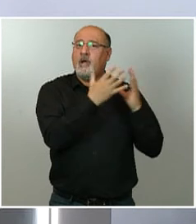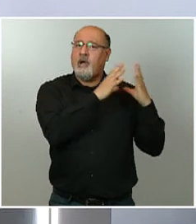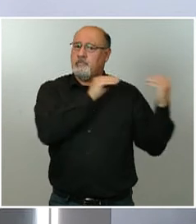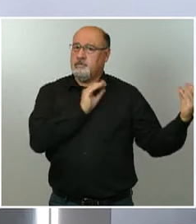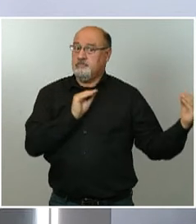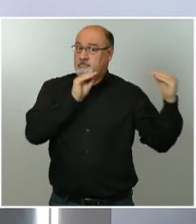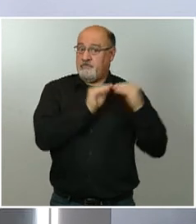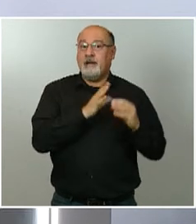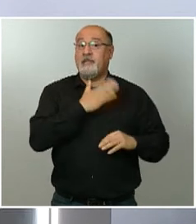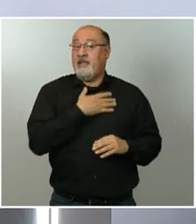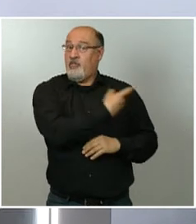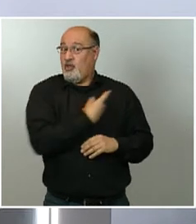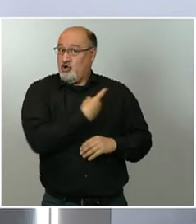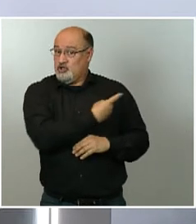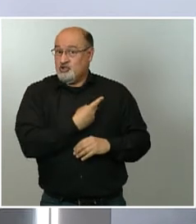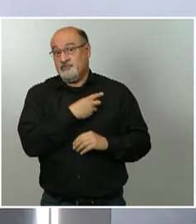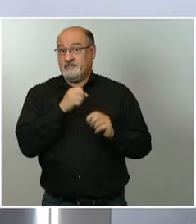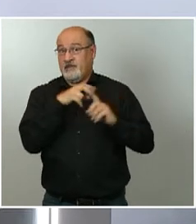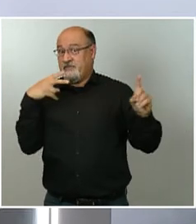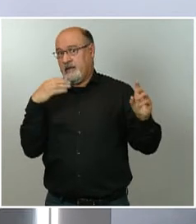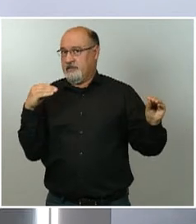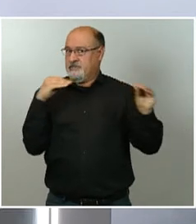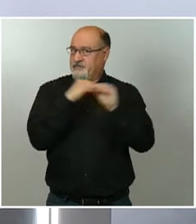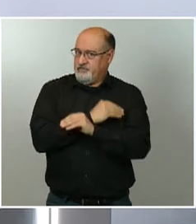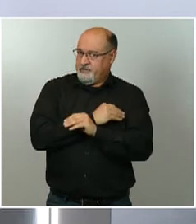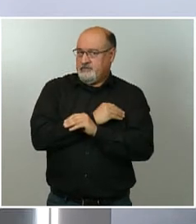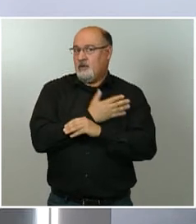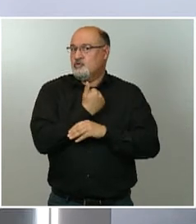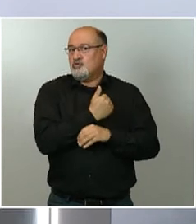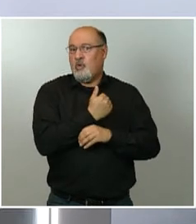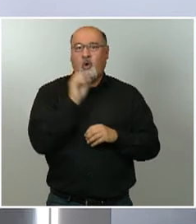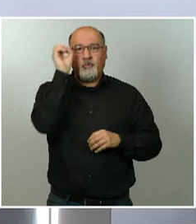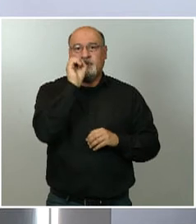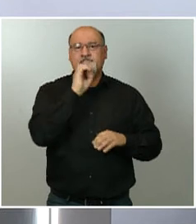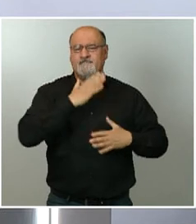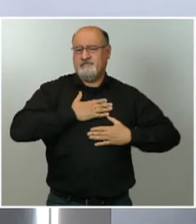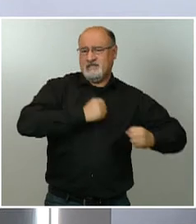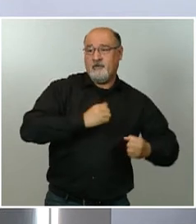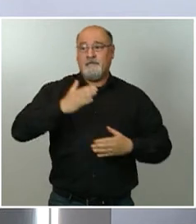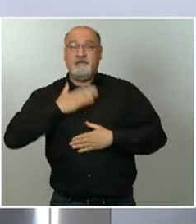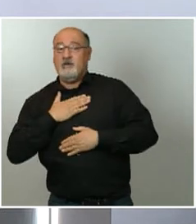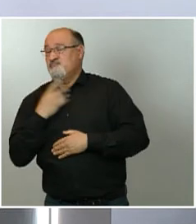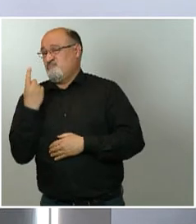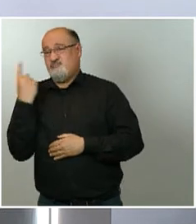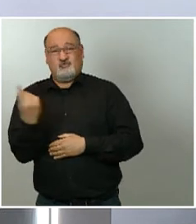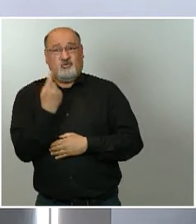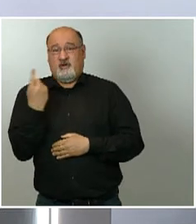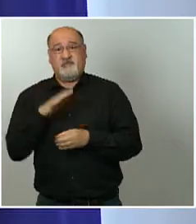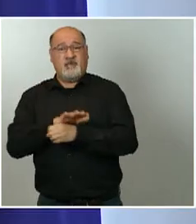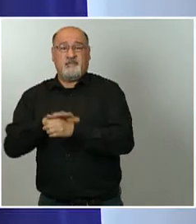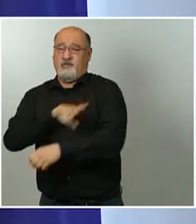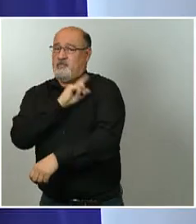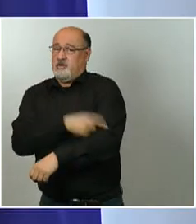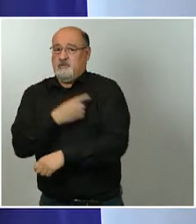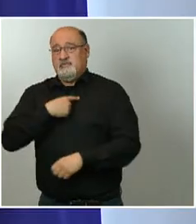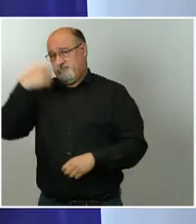es el punto de vista sanitario, puro, y el mío es el punto de vista deportivo. Y evidentemente hemos llegado